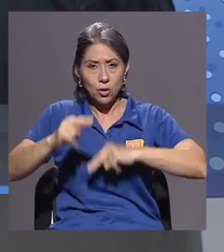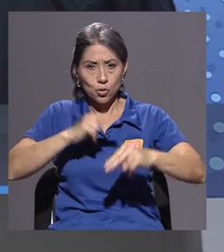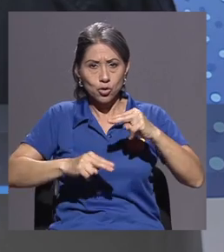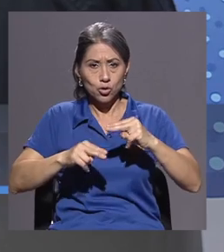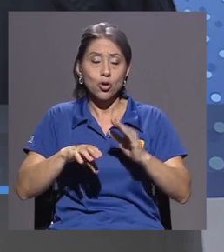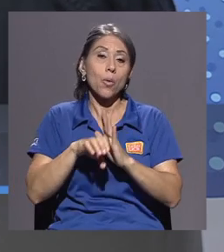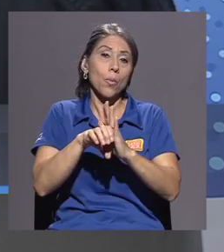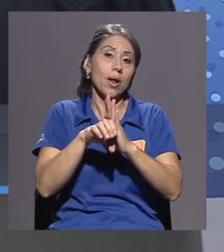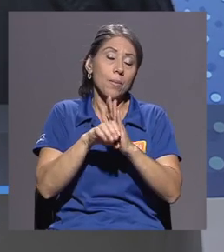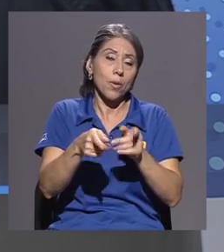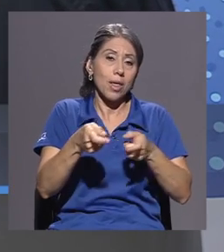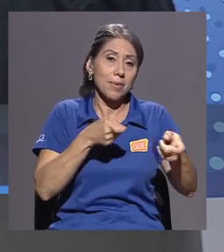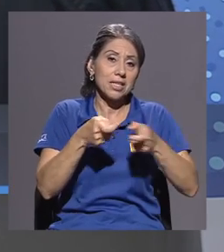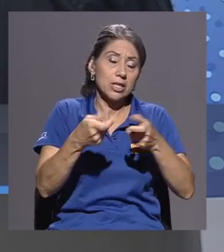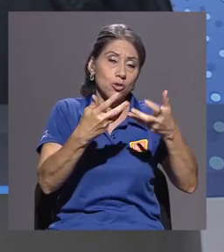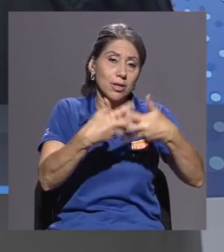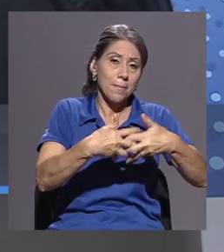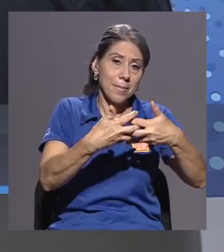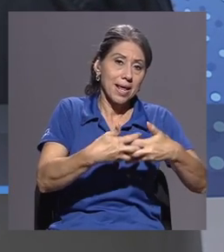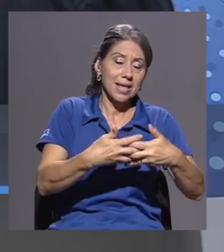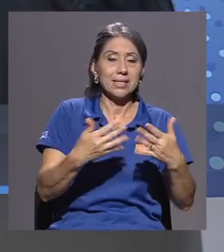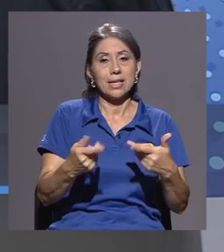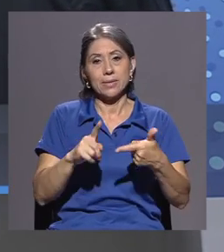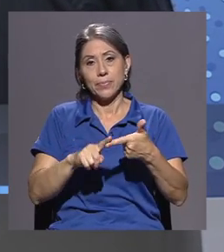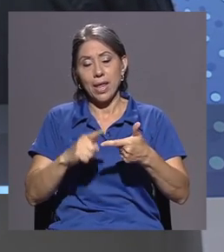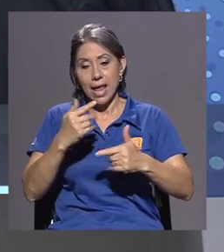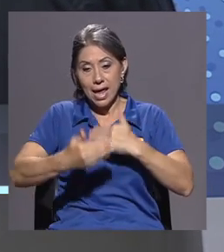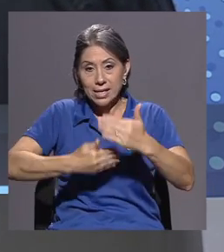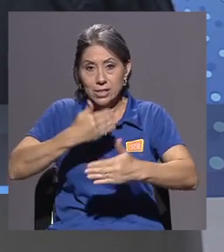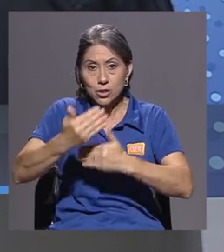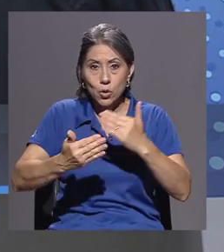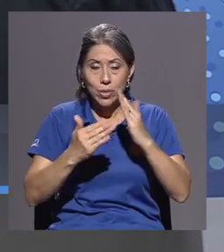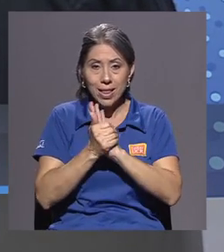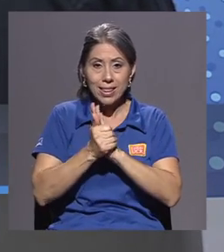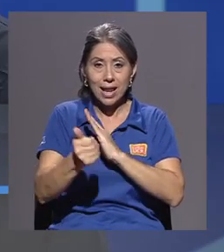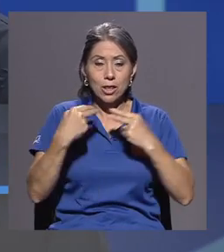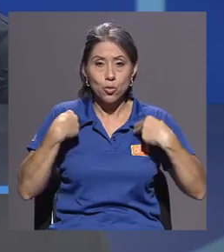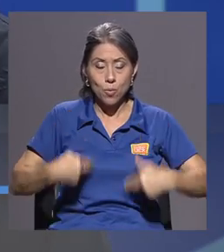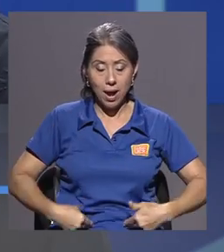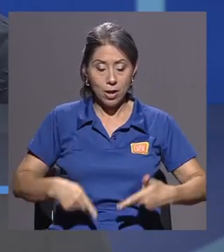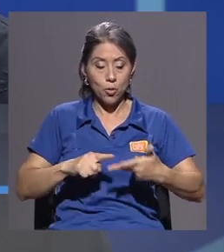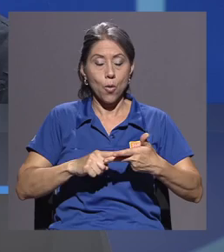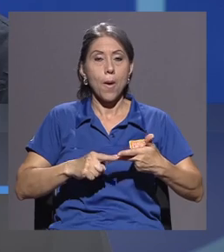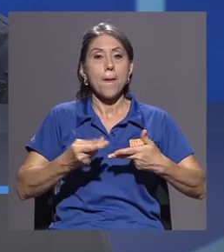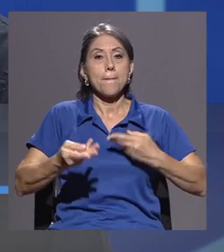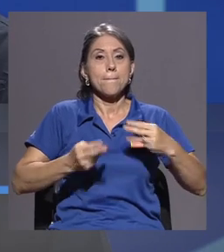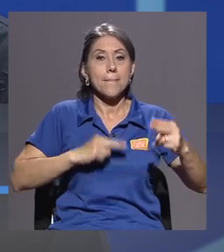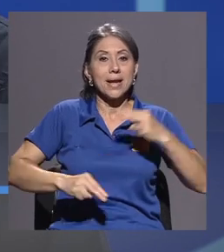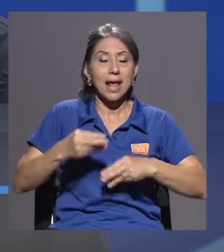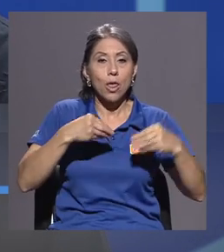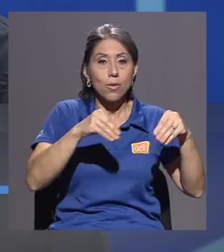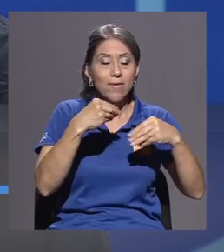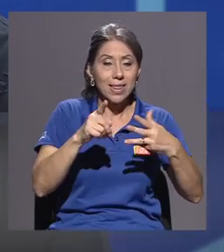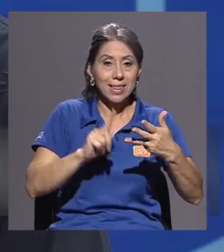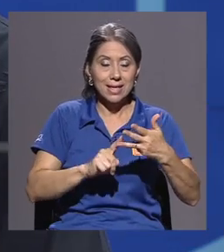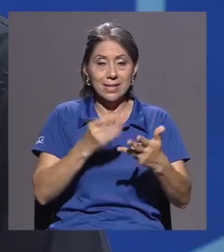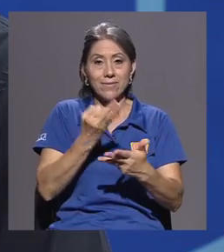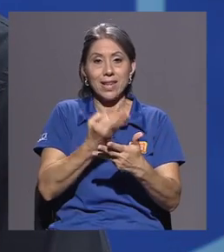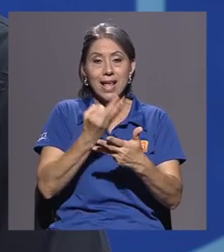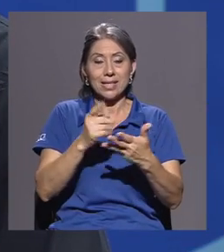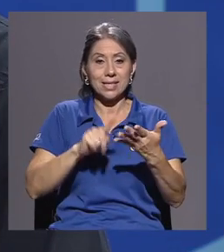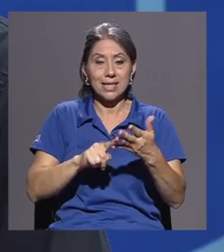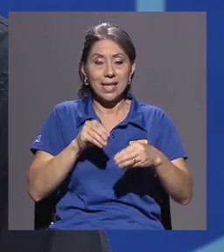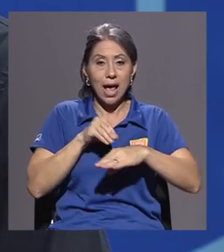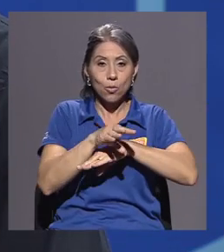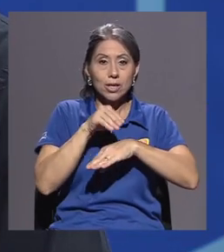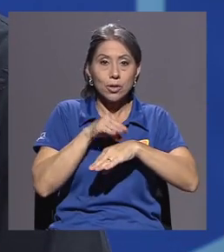como lo son administración de empresas, gestión del talento humano, mercado y ventas, finanzas, auditoría en tecnologías de información y